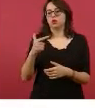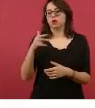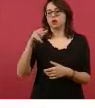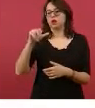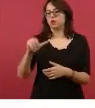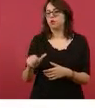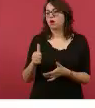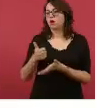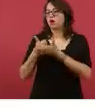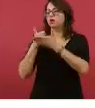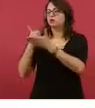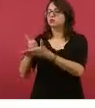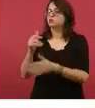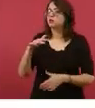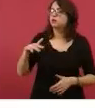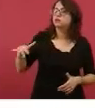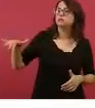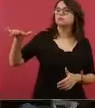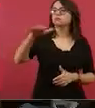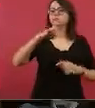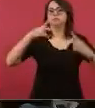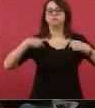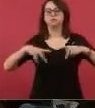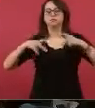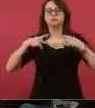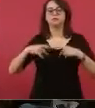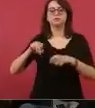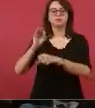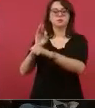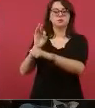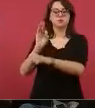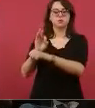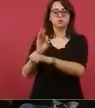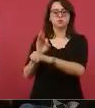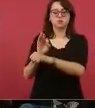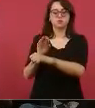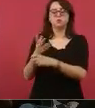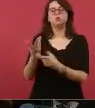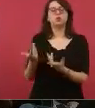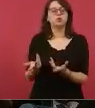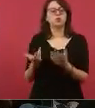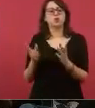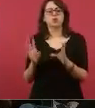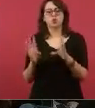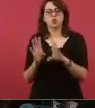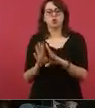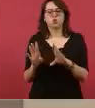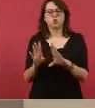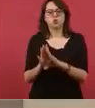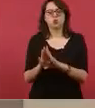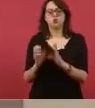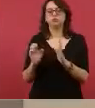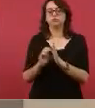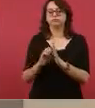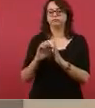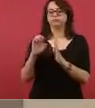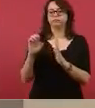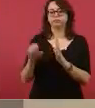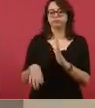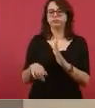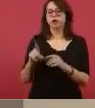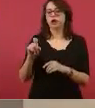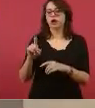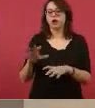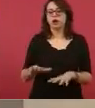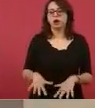trabajos se llevan a cabo obras contra las inundaciones en beneficio de las